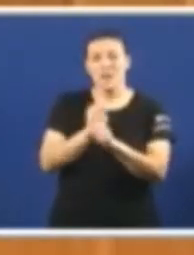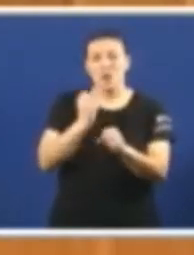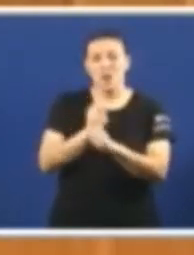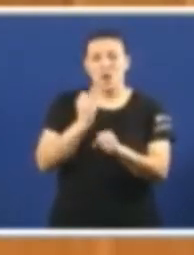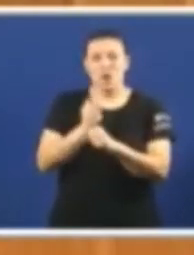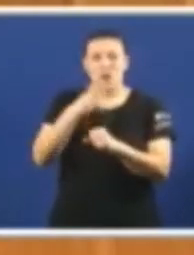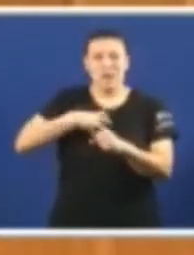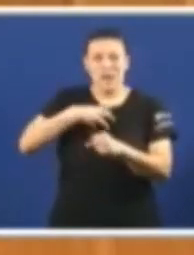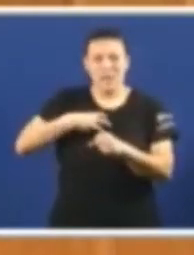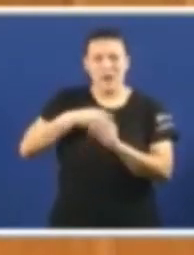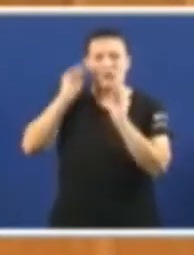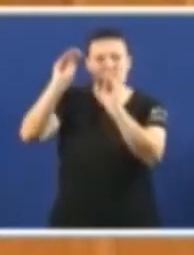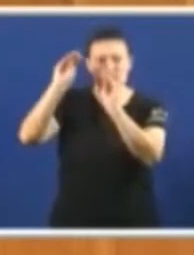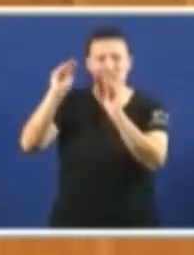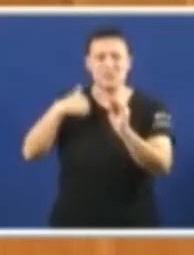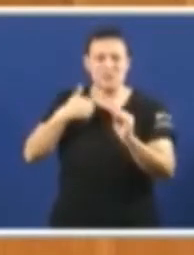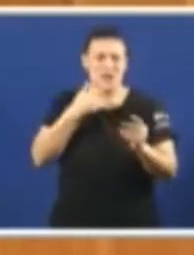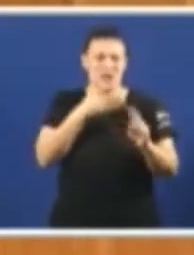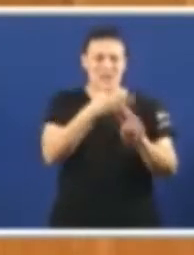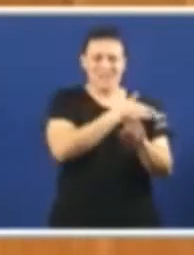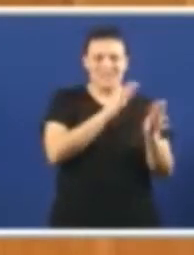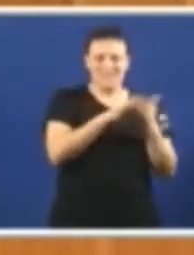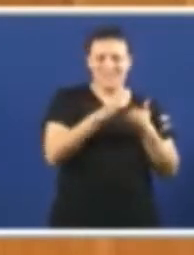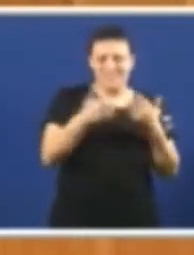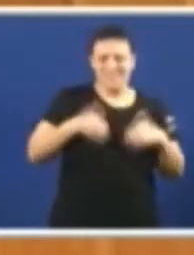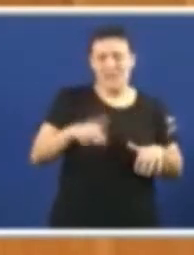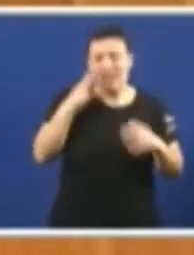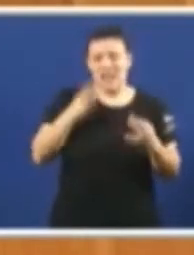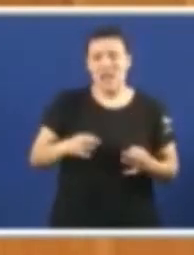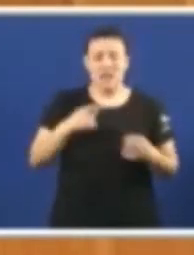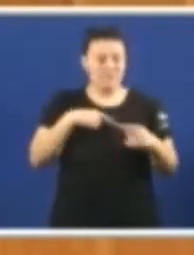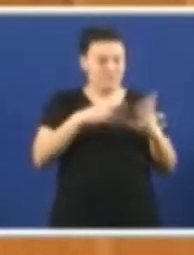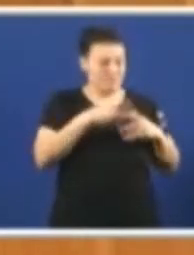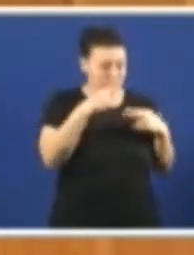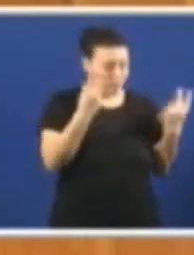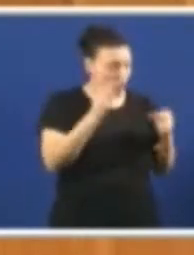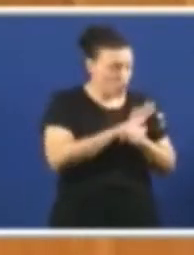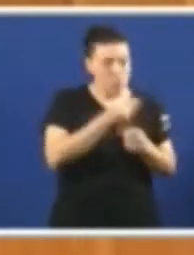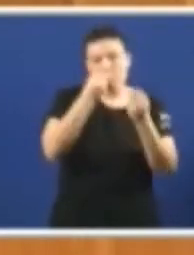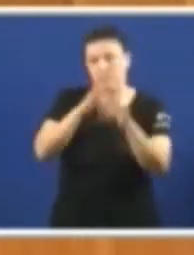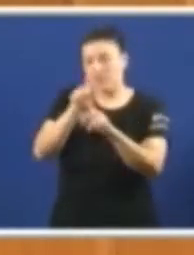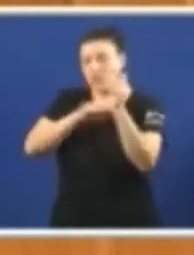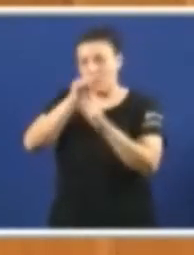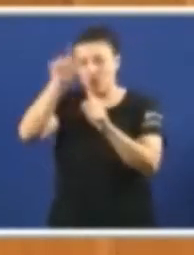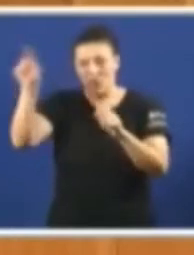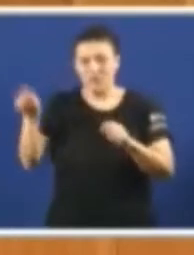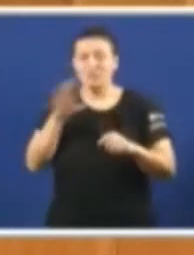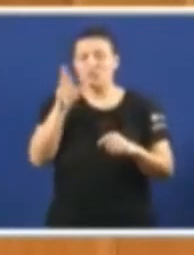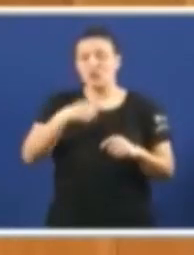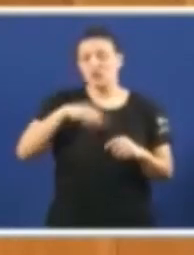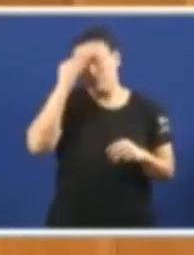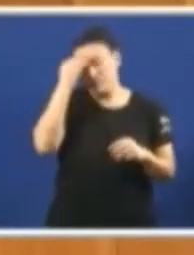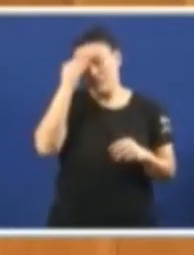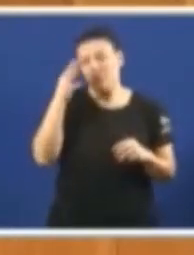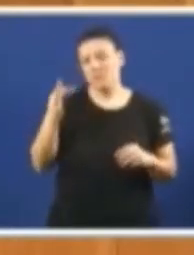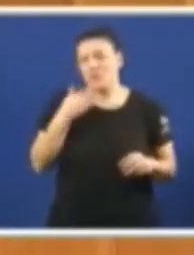fan, que como xa se mencionou, en realidad veñen a suplir unha carencia que ten a administración pública. E nos pensamos